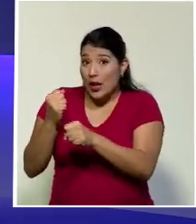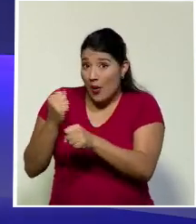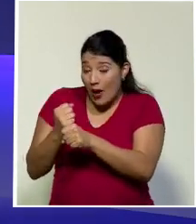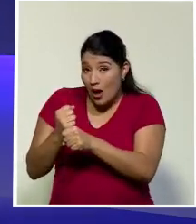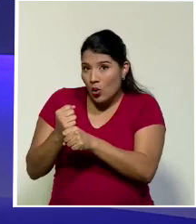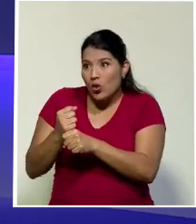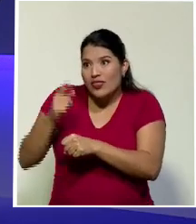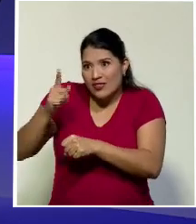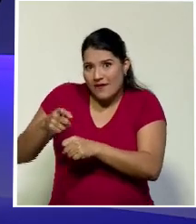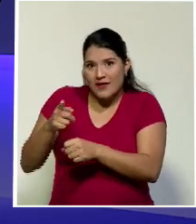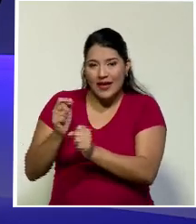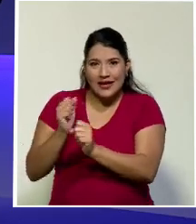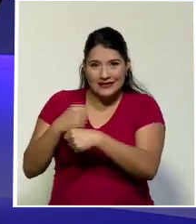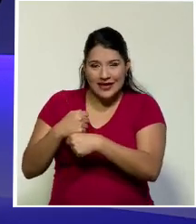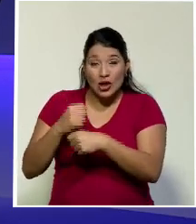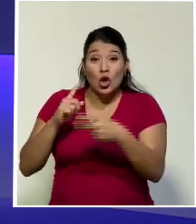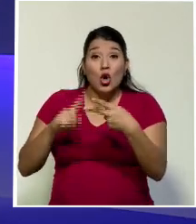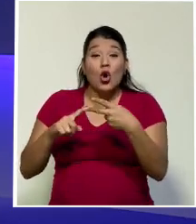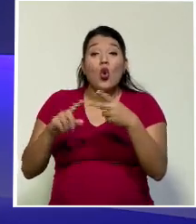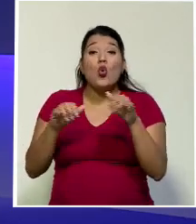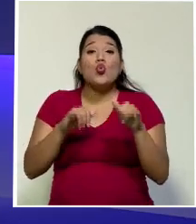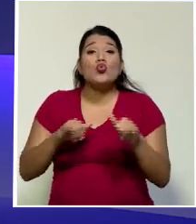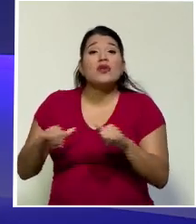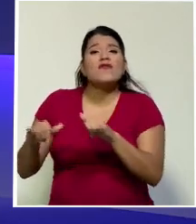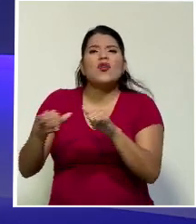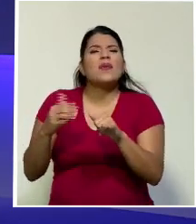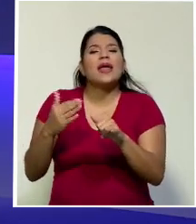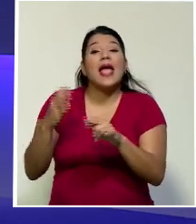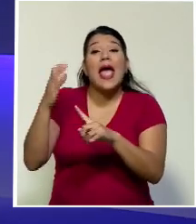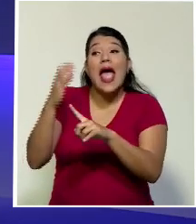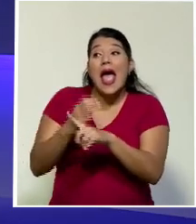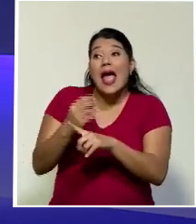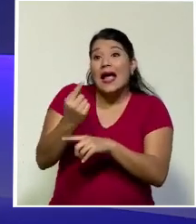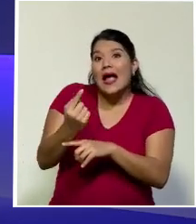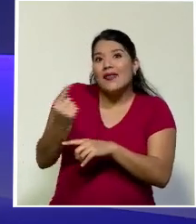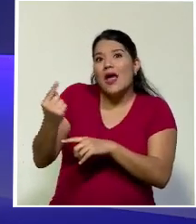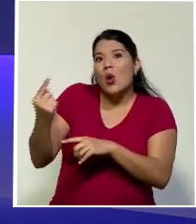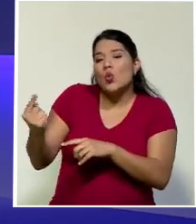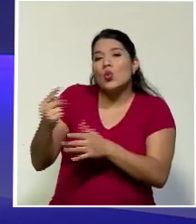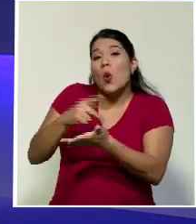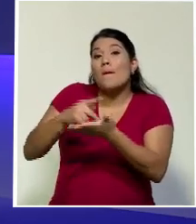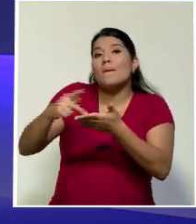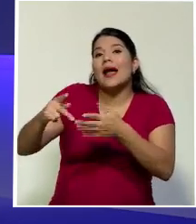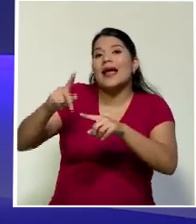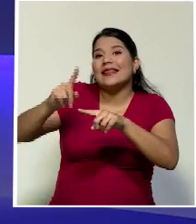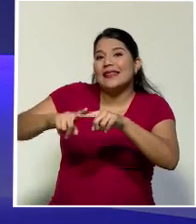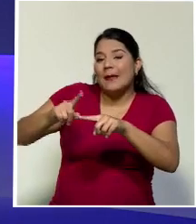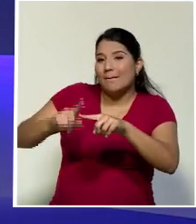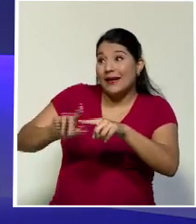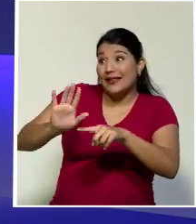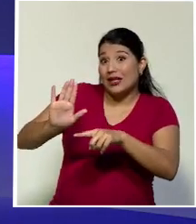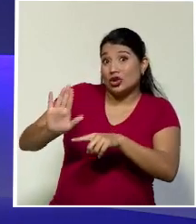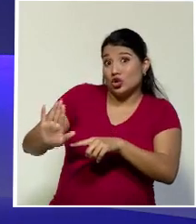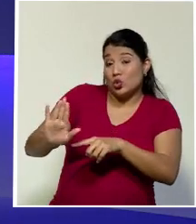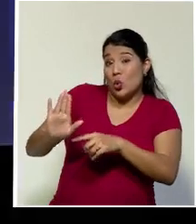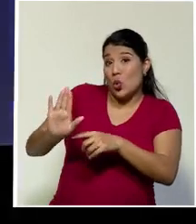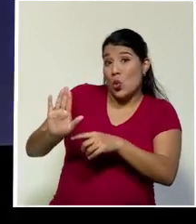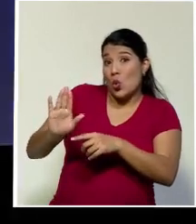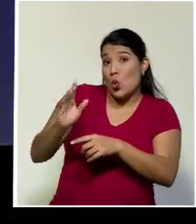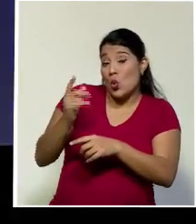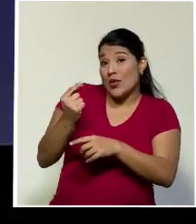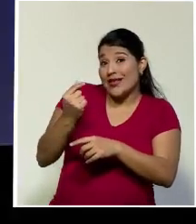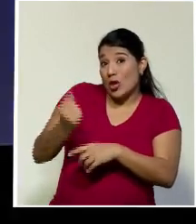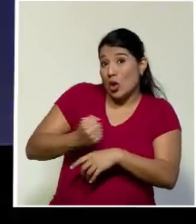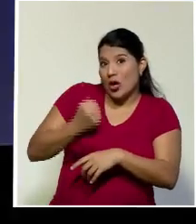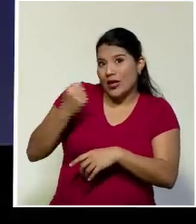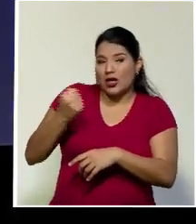Y la uniformidad en el sentido de que cada quien pague según sus capacidades, según sus ingresos. ¿Todo lo contrario de lo que ocurre en la